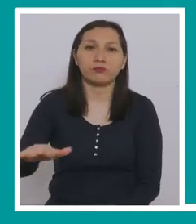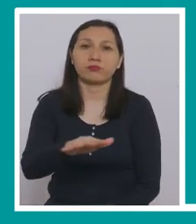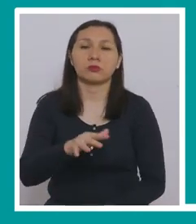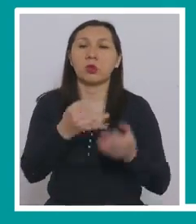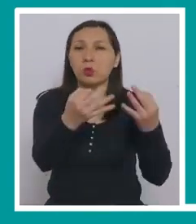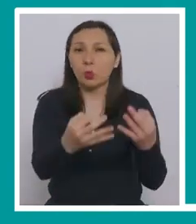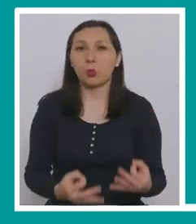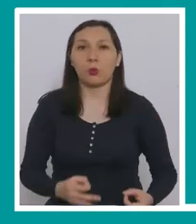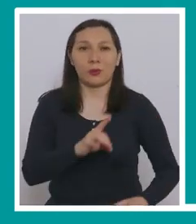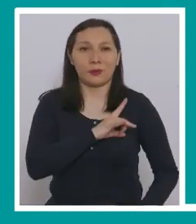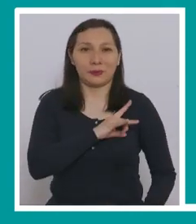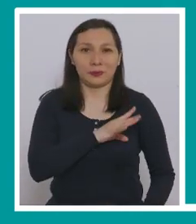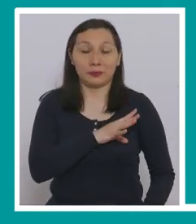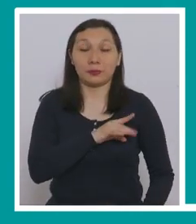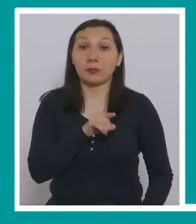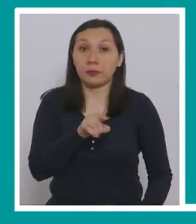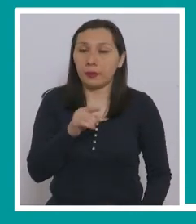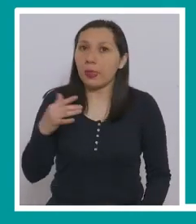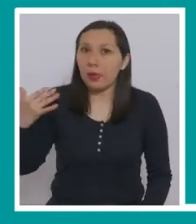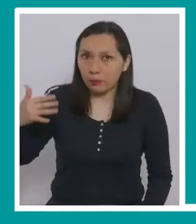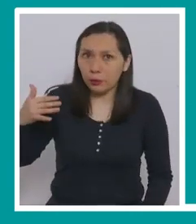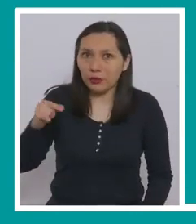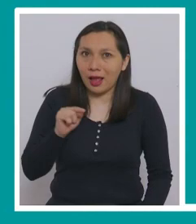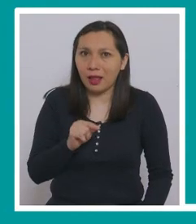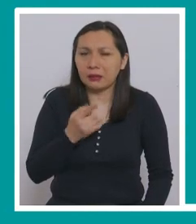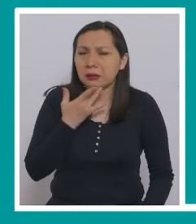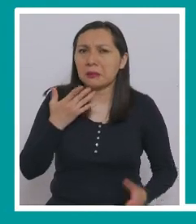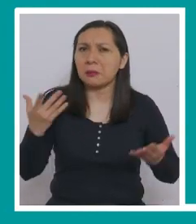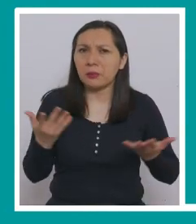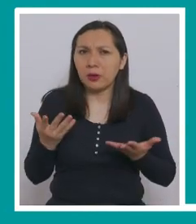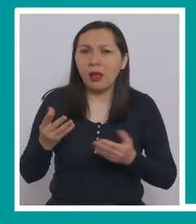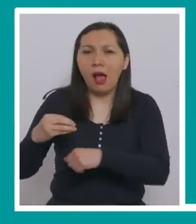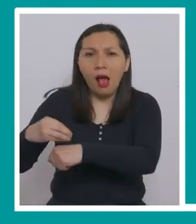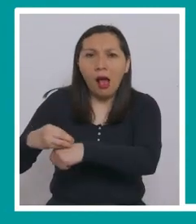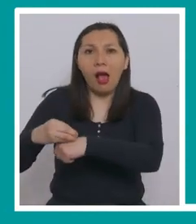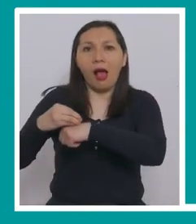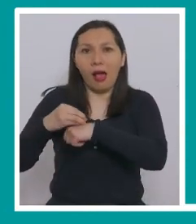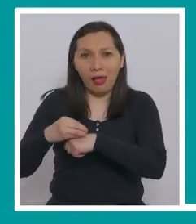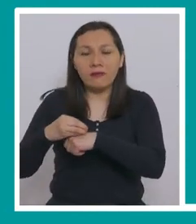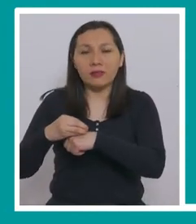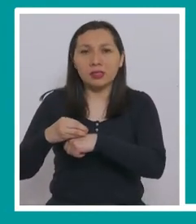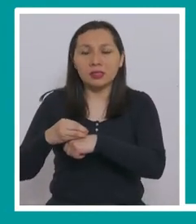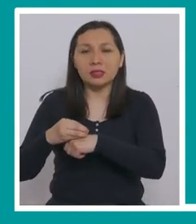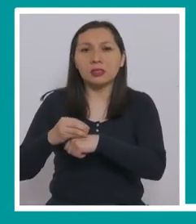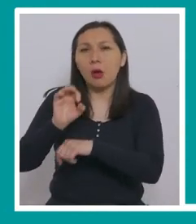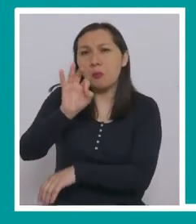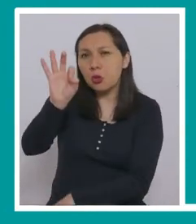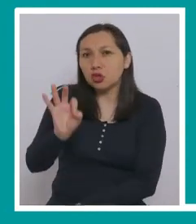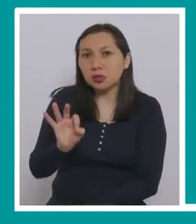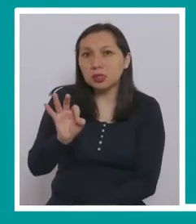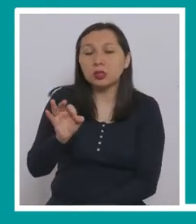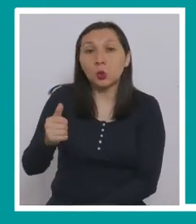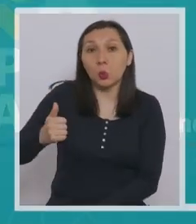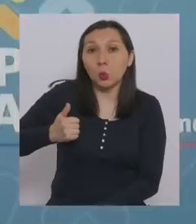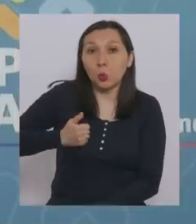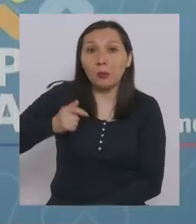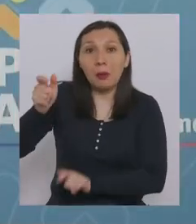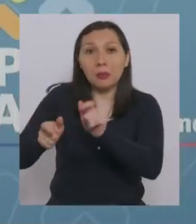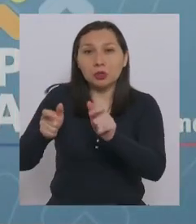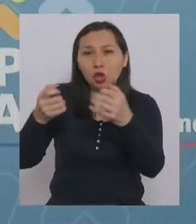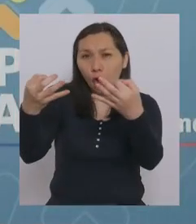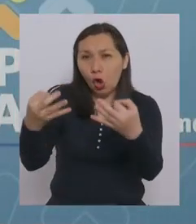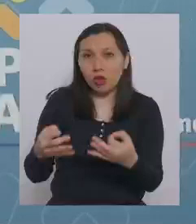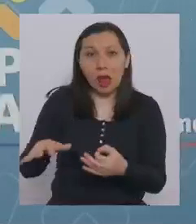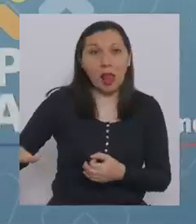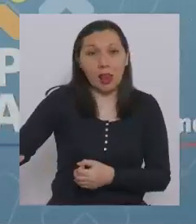total de Chile. Esto es muy importante porque nos indica que estamos llegando a un porcentaje de la población total